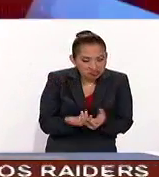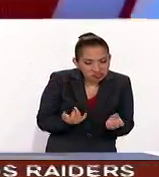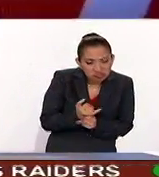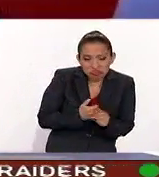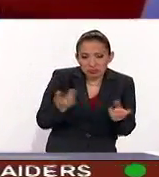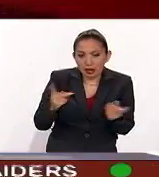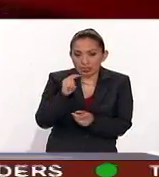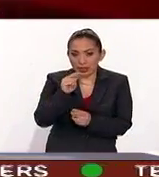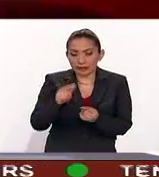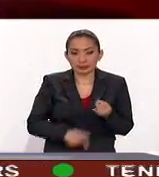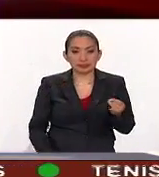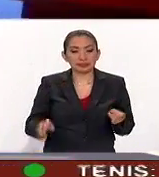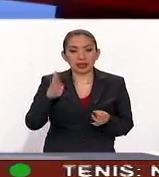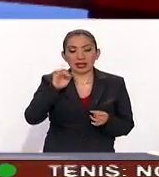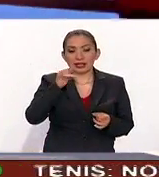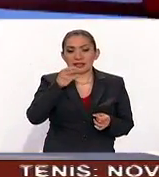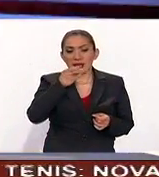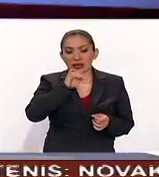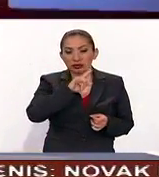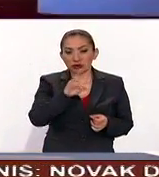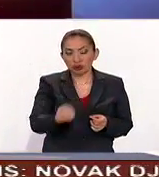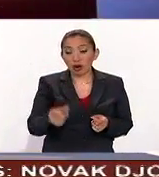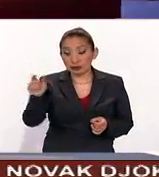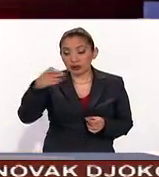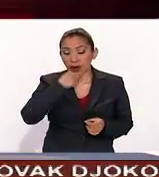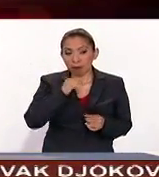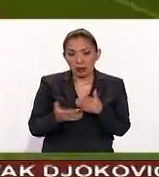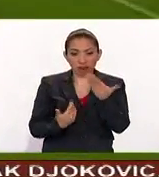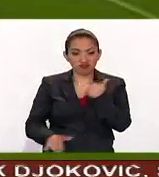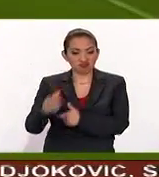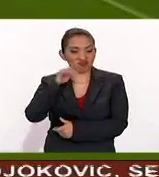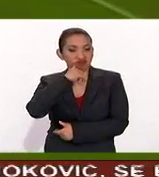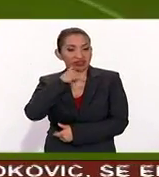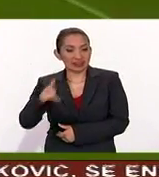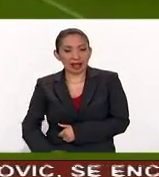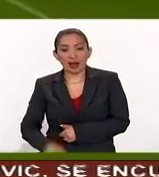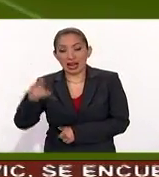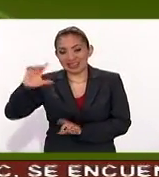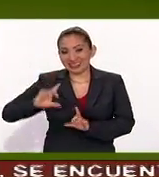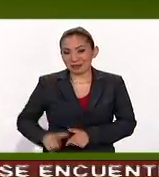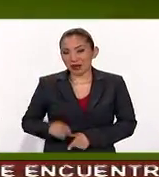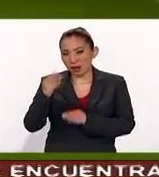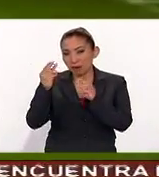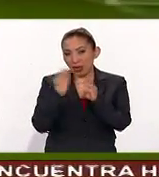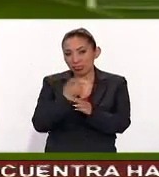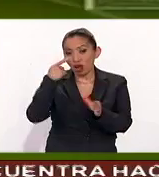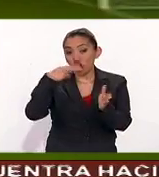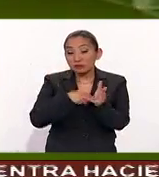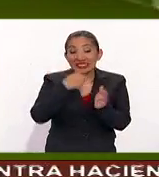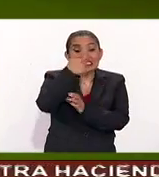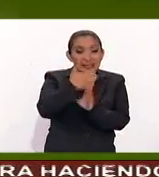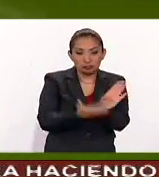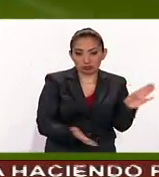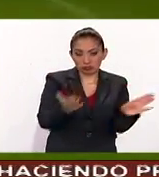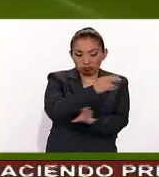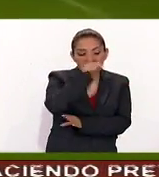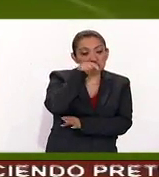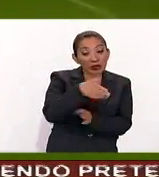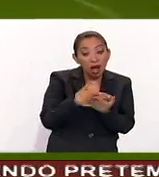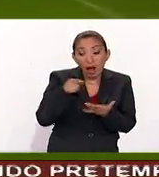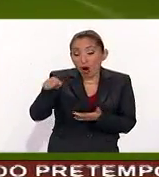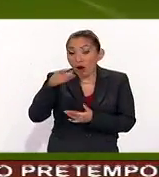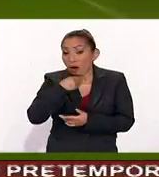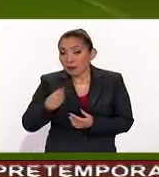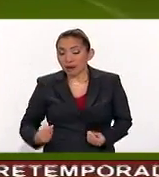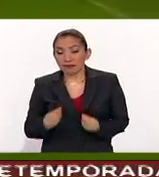del TAS Vicenzo Vicenzo Giacuinta este delantero italiano que además fue campeón del mundo en 2006 resulta que ahora